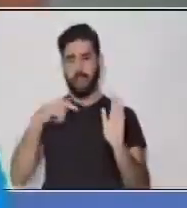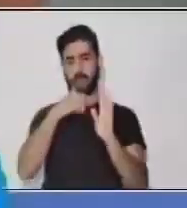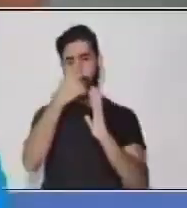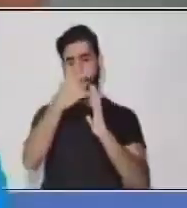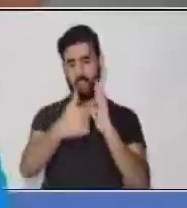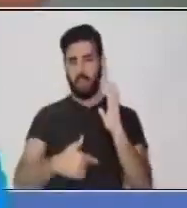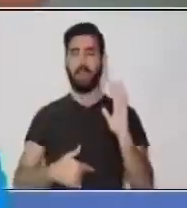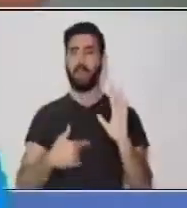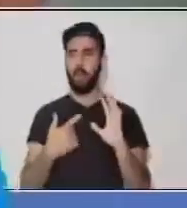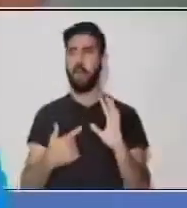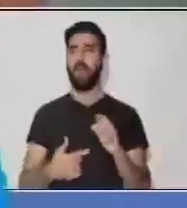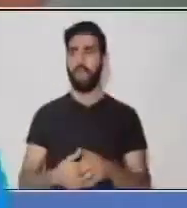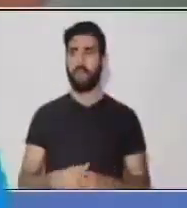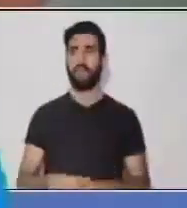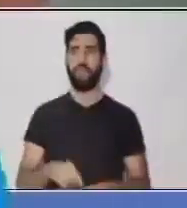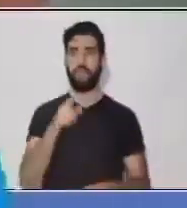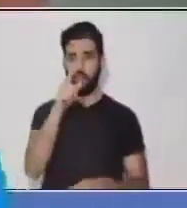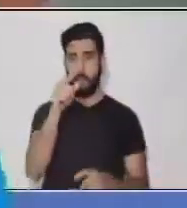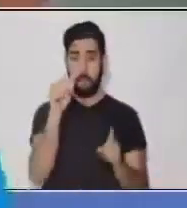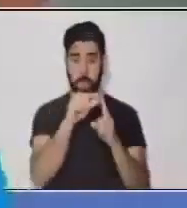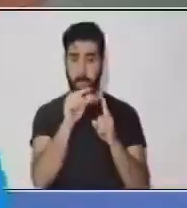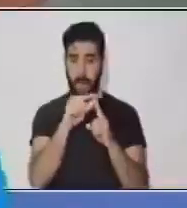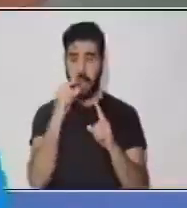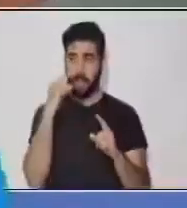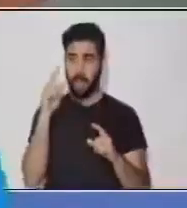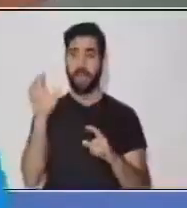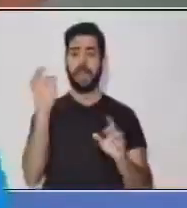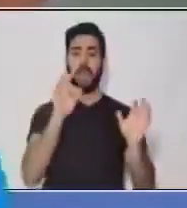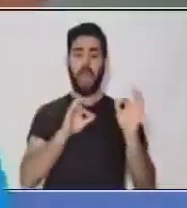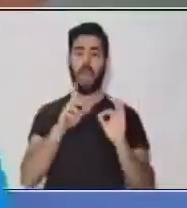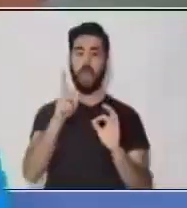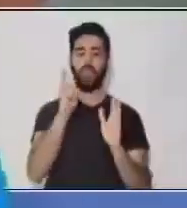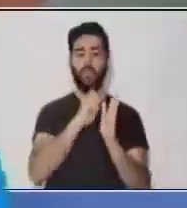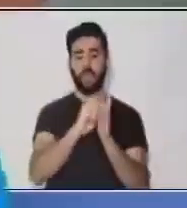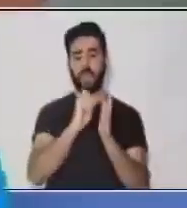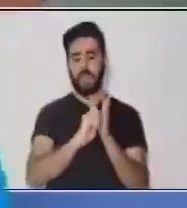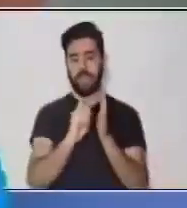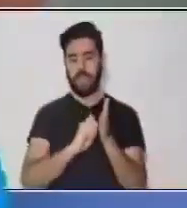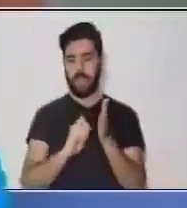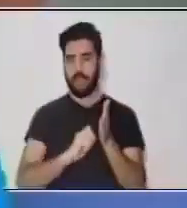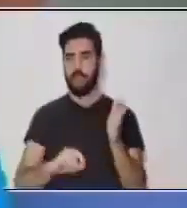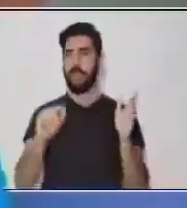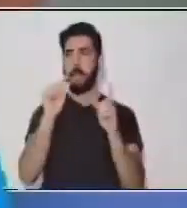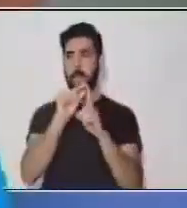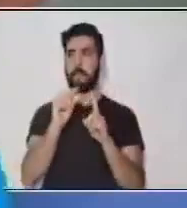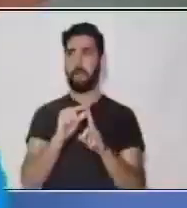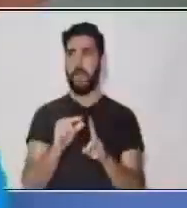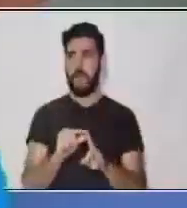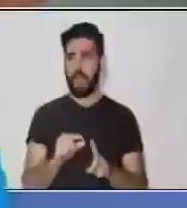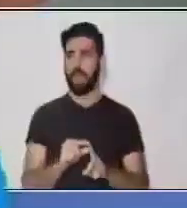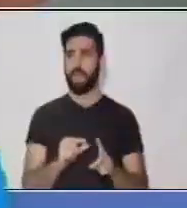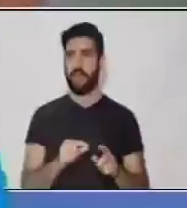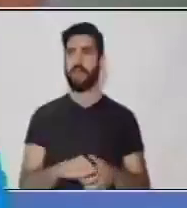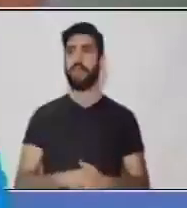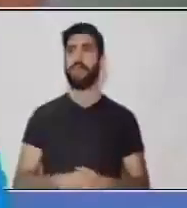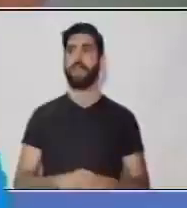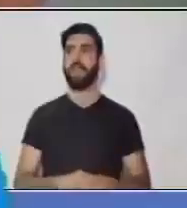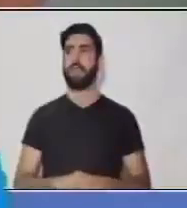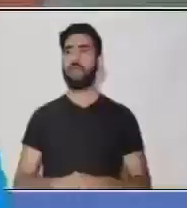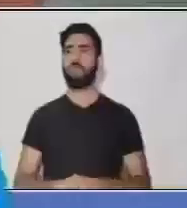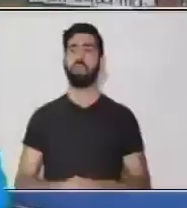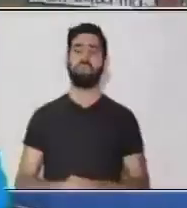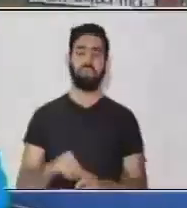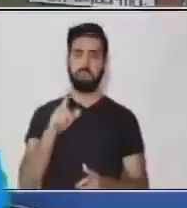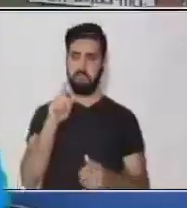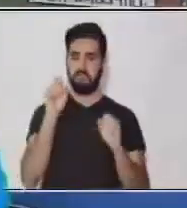palabras... Tú vas a escribir un texto... Utilizando la sinonimia de palabras... En textos... Puedes